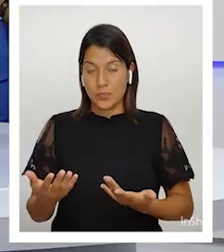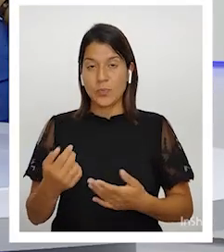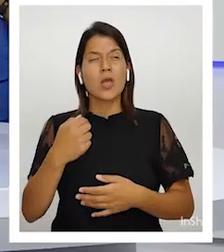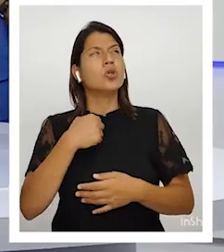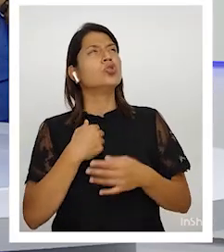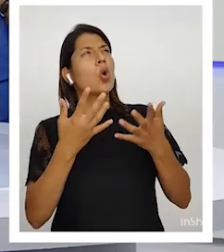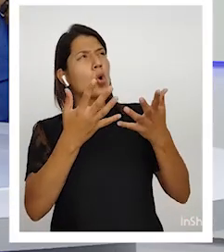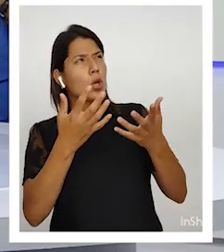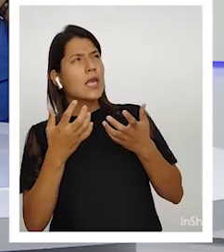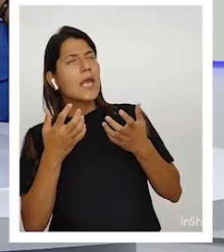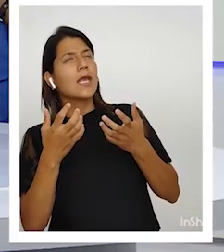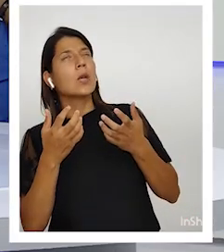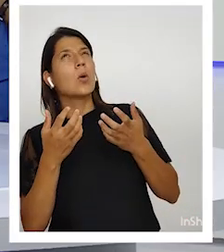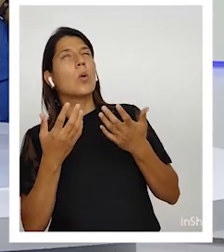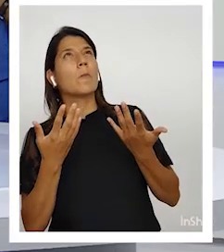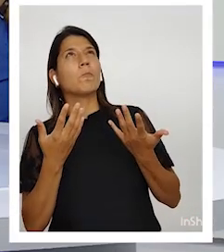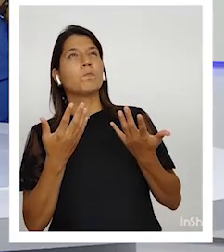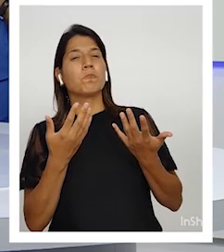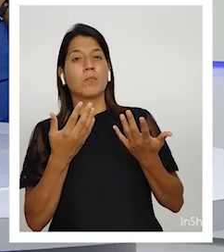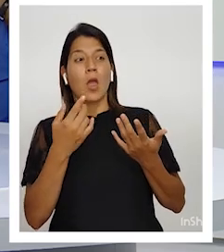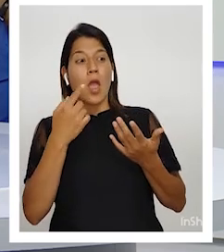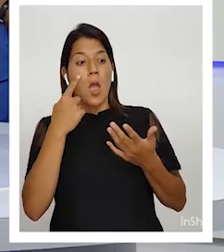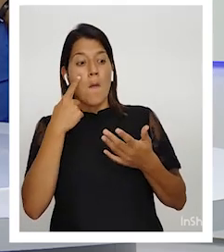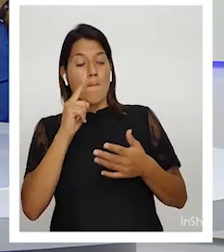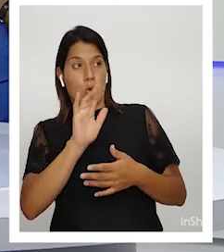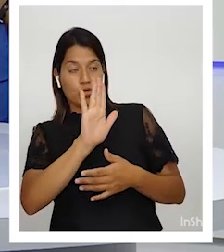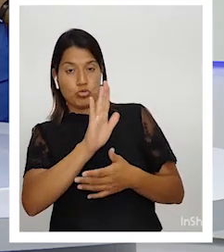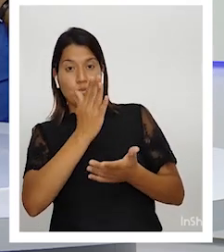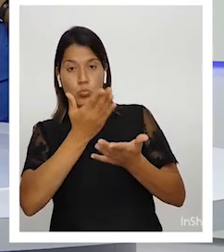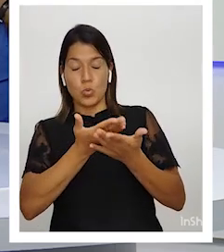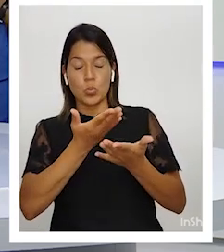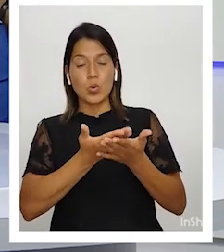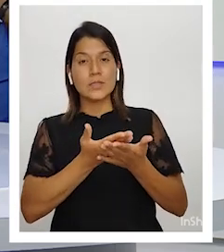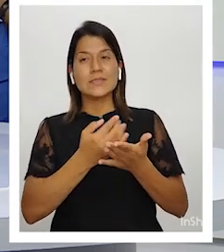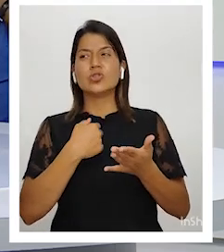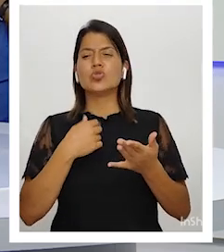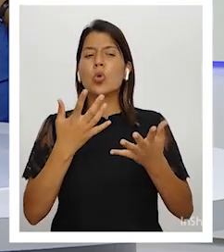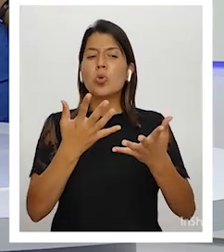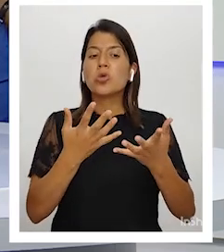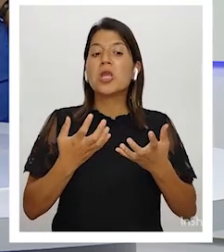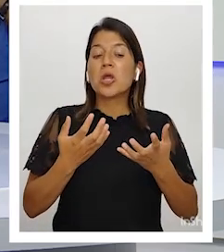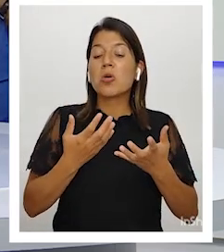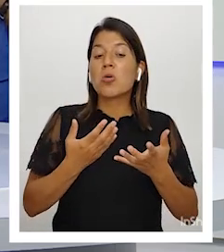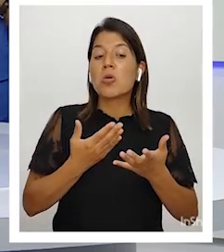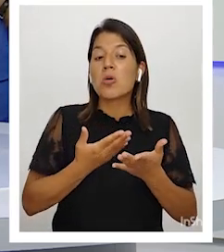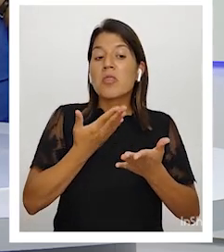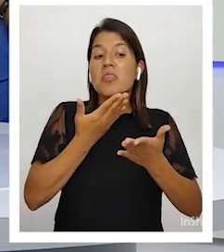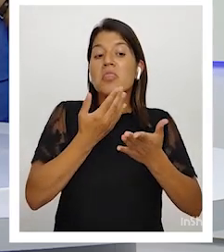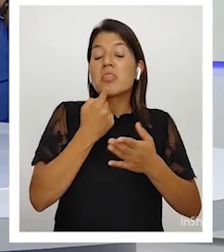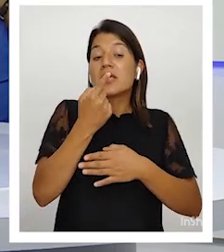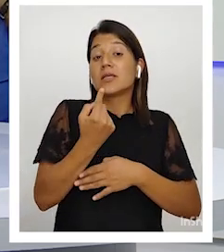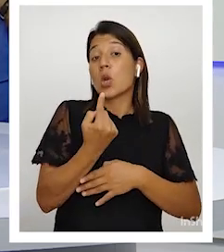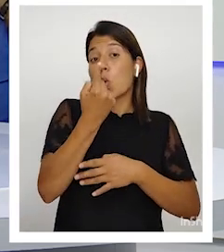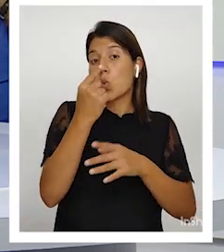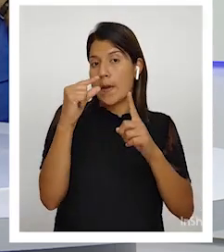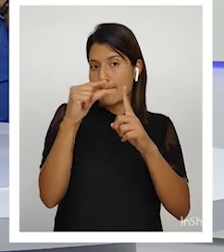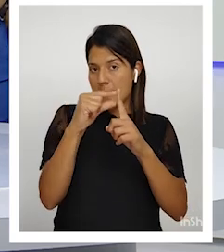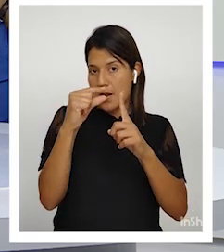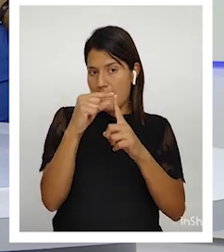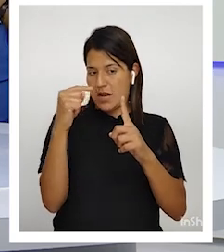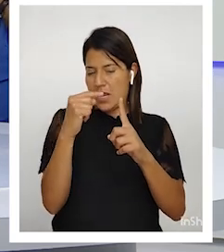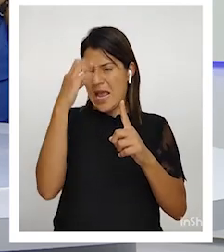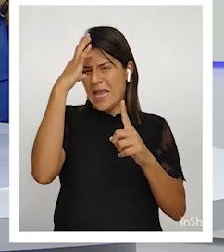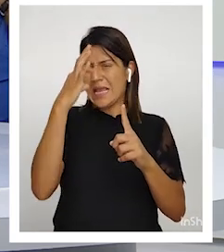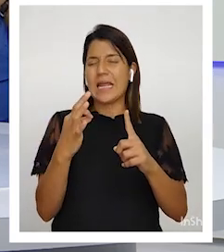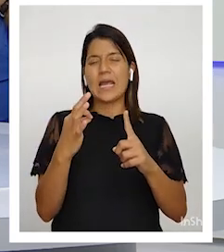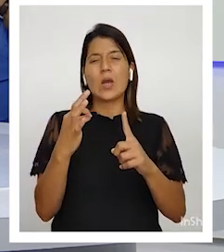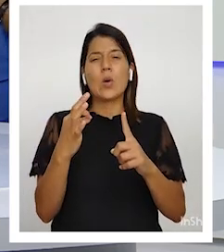plantear ante esta propuesta que usted hace una palabra que creo que ha